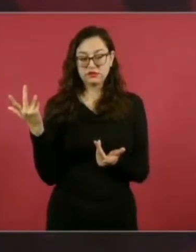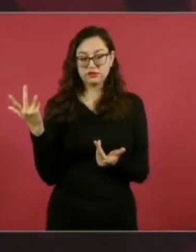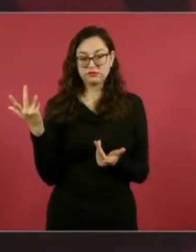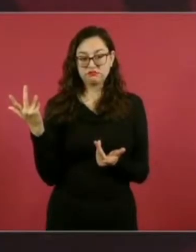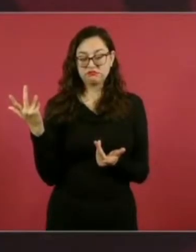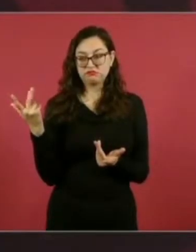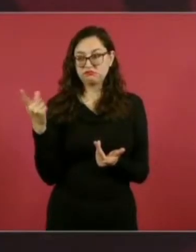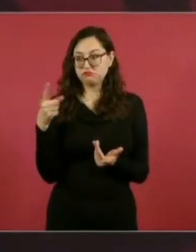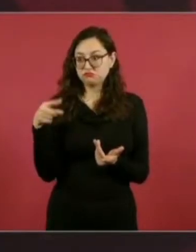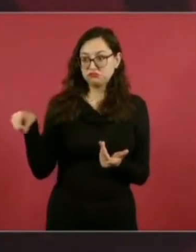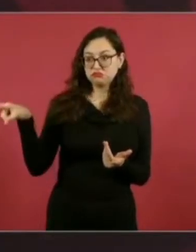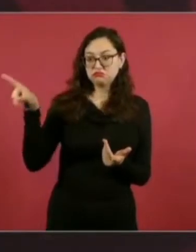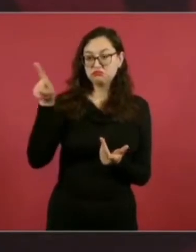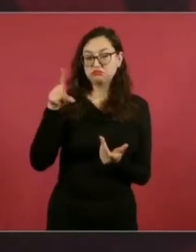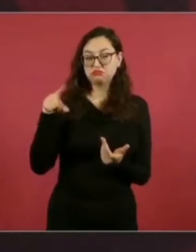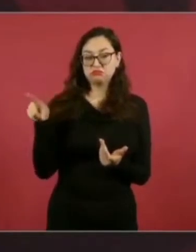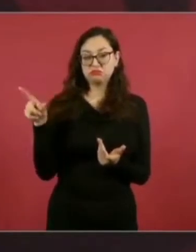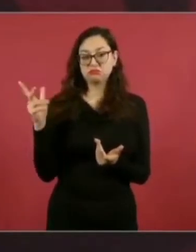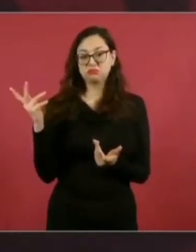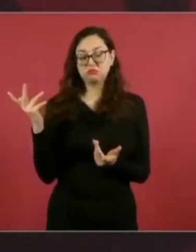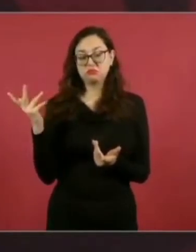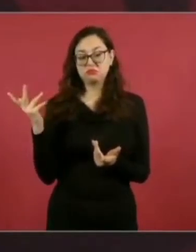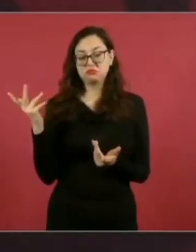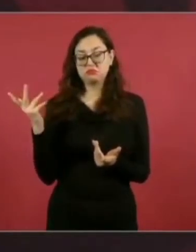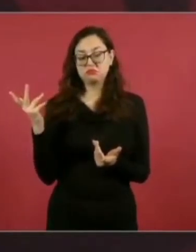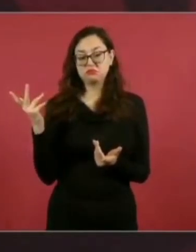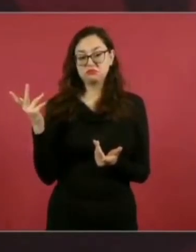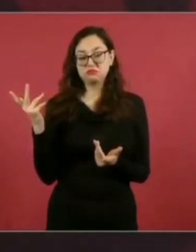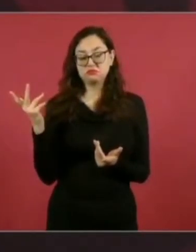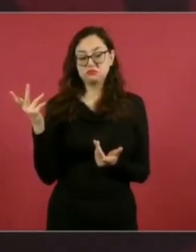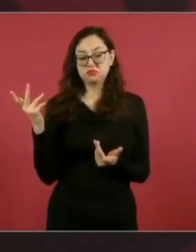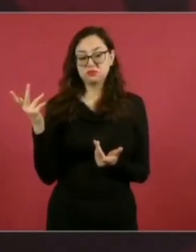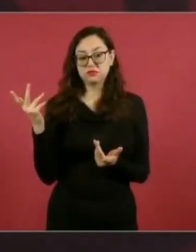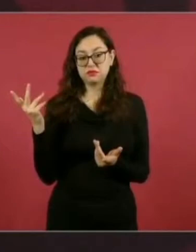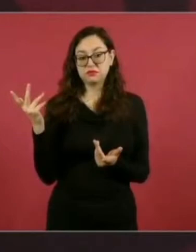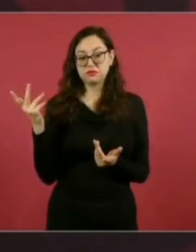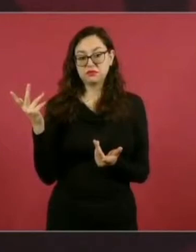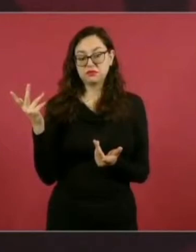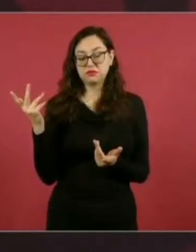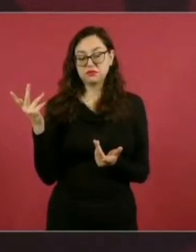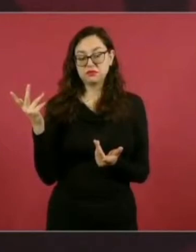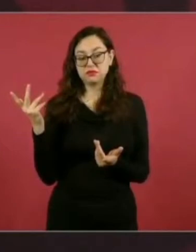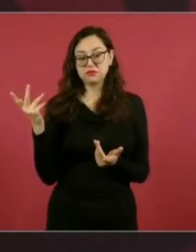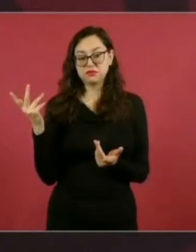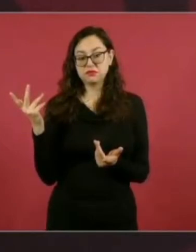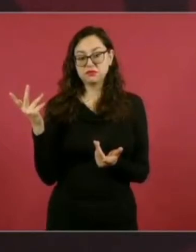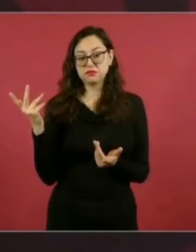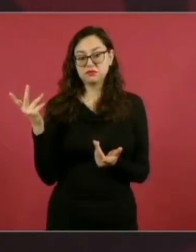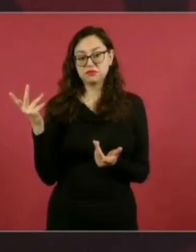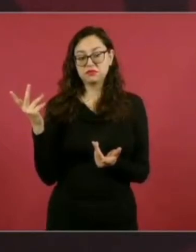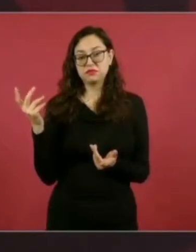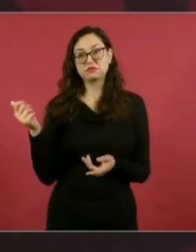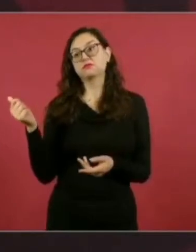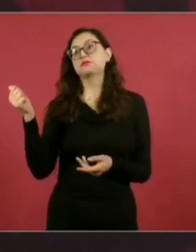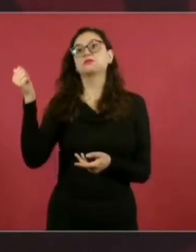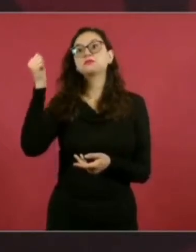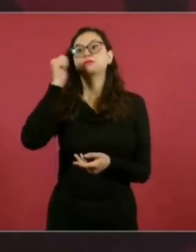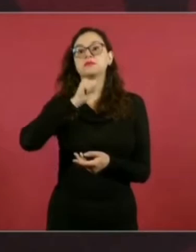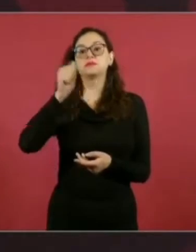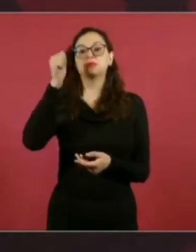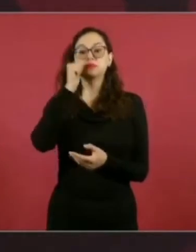casi siempre de manera hipócrita